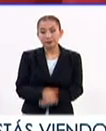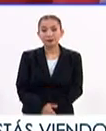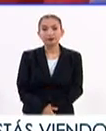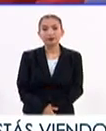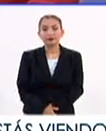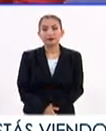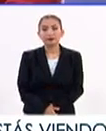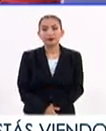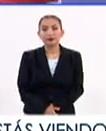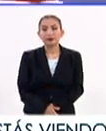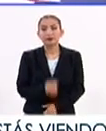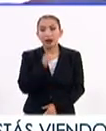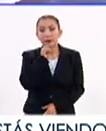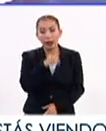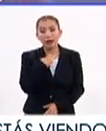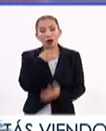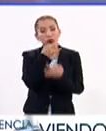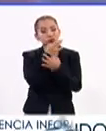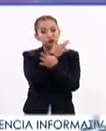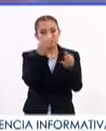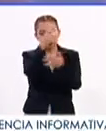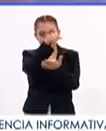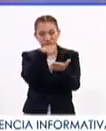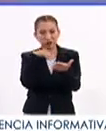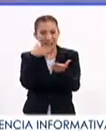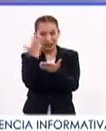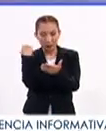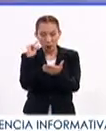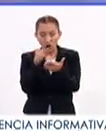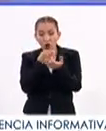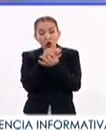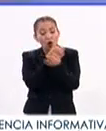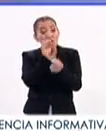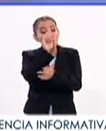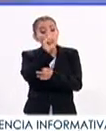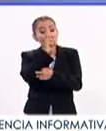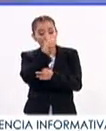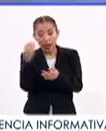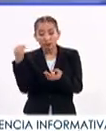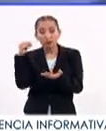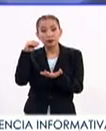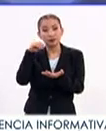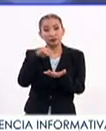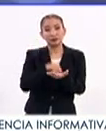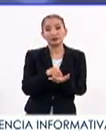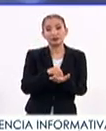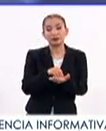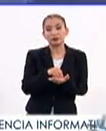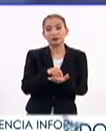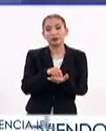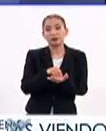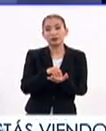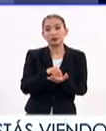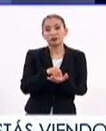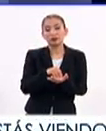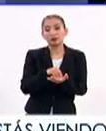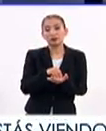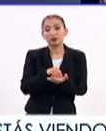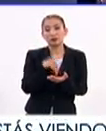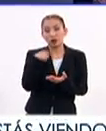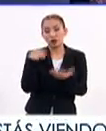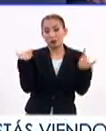E incluso, bueno, se publicaba en un boletín recientemente que la misma UNAM acaba de integrar a sus